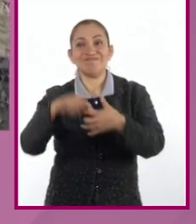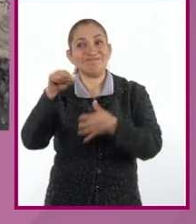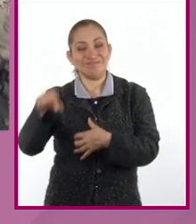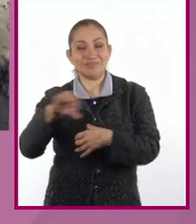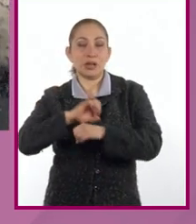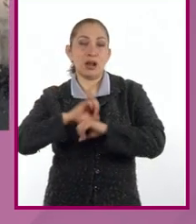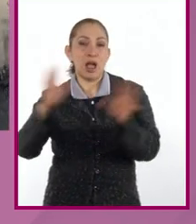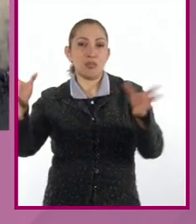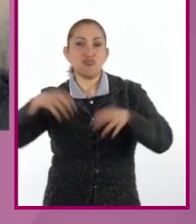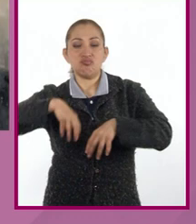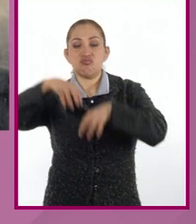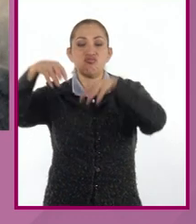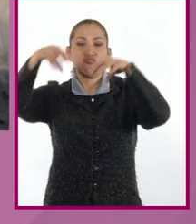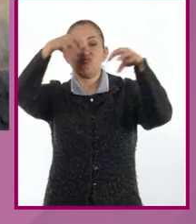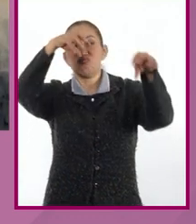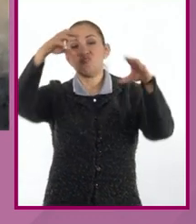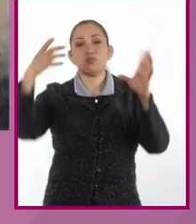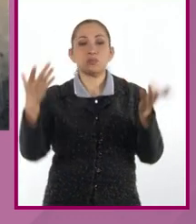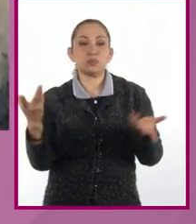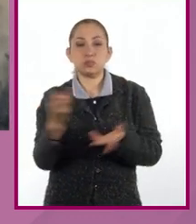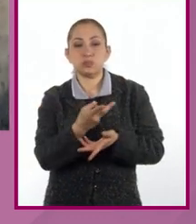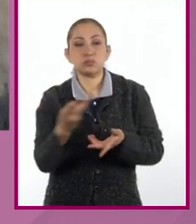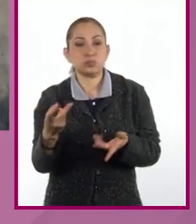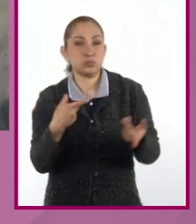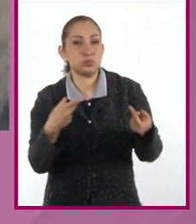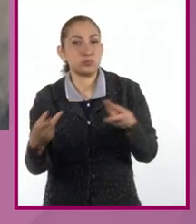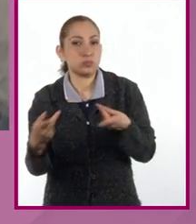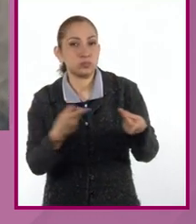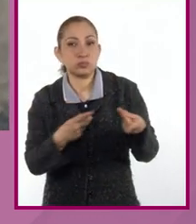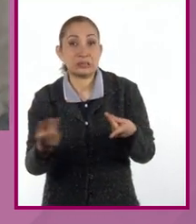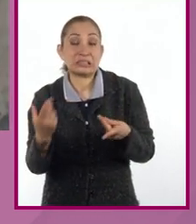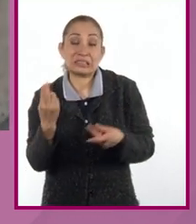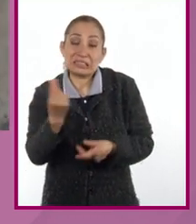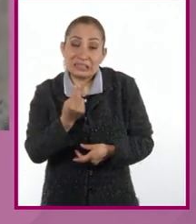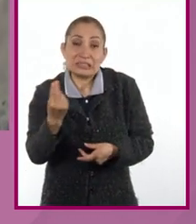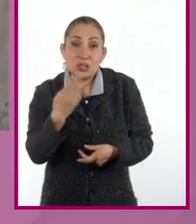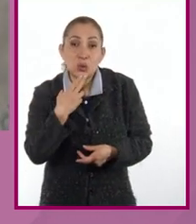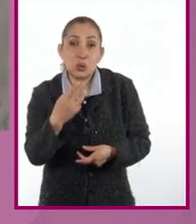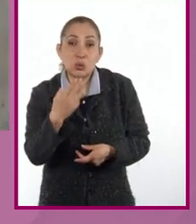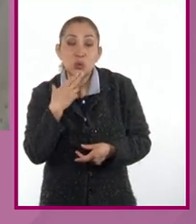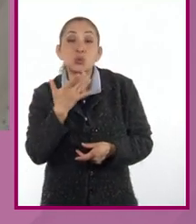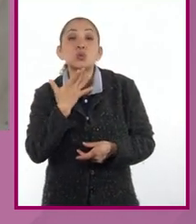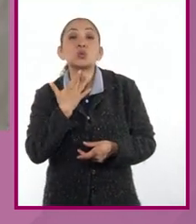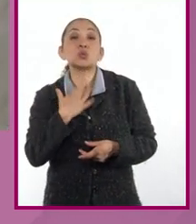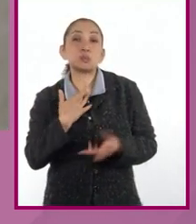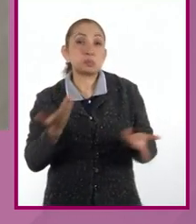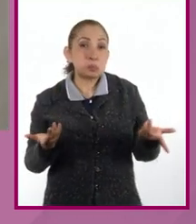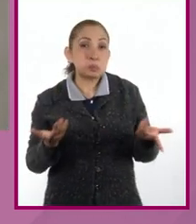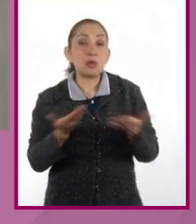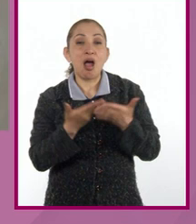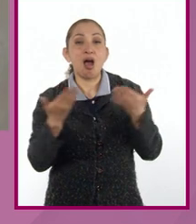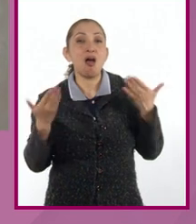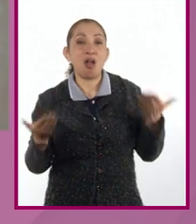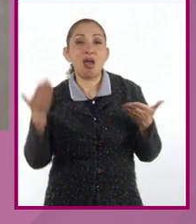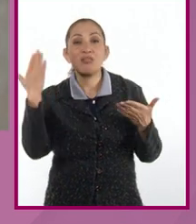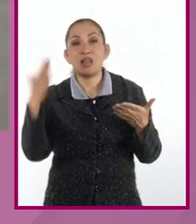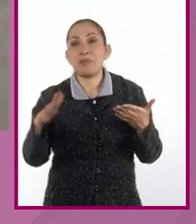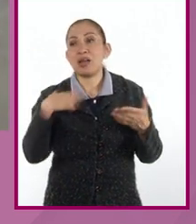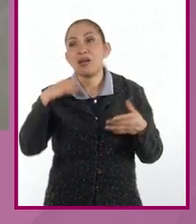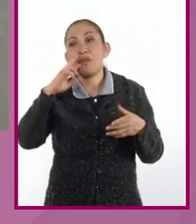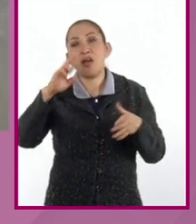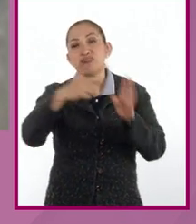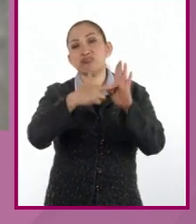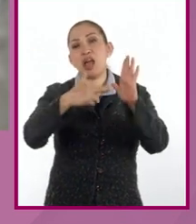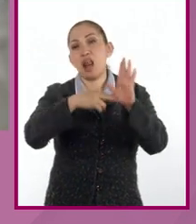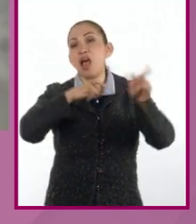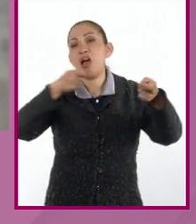obviamente ambas elaboraciones implican el uso de combustibles, ¿no? Que ahora están pues muy normadas,